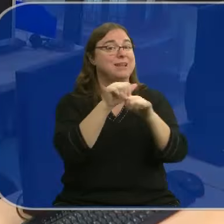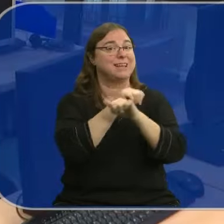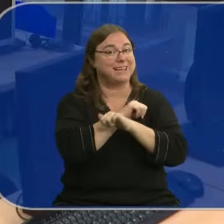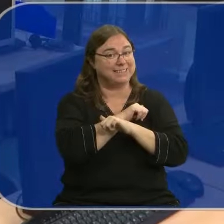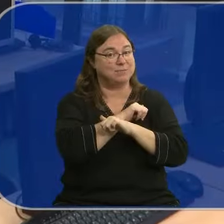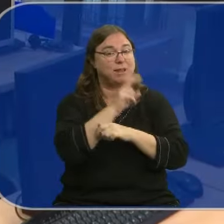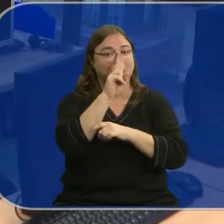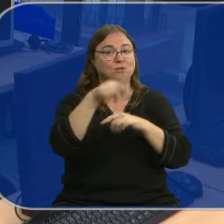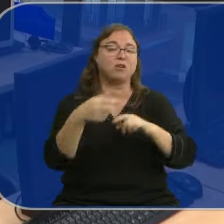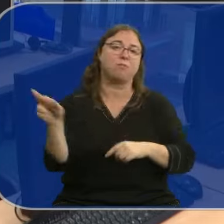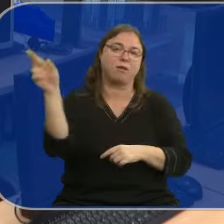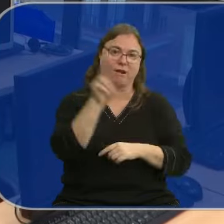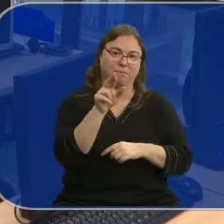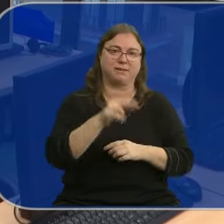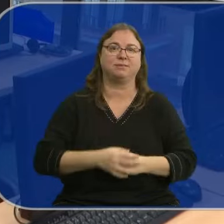dos años para repetir el curso.